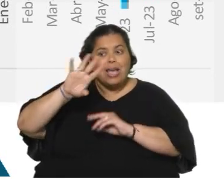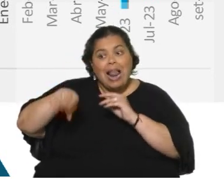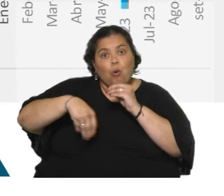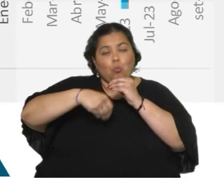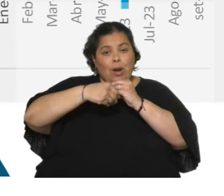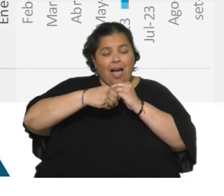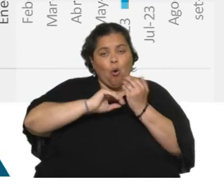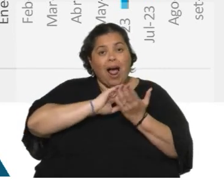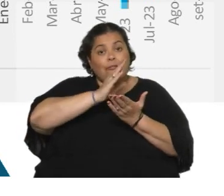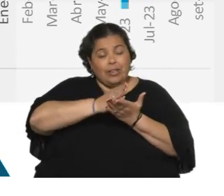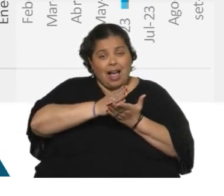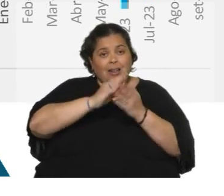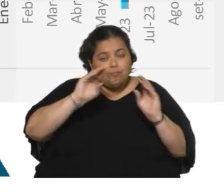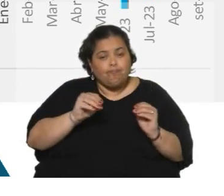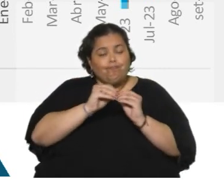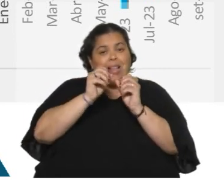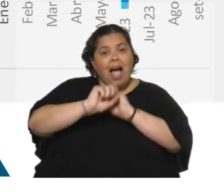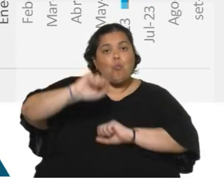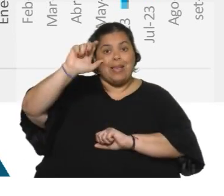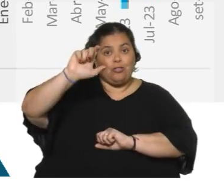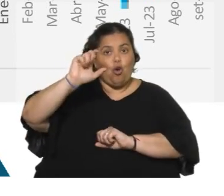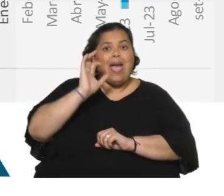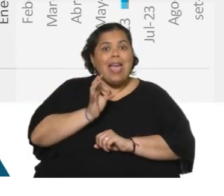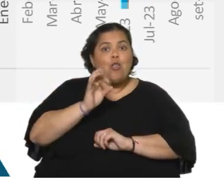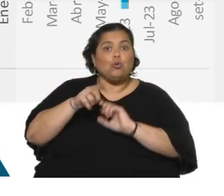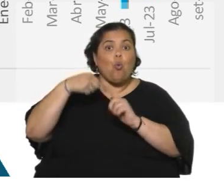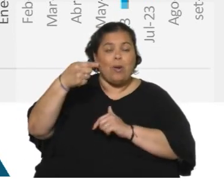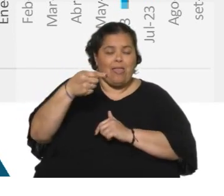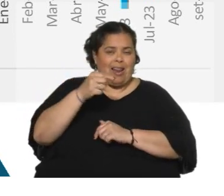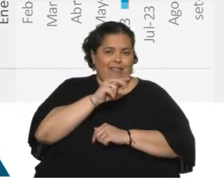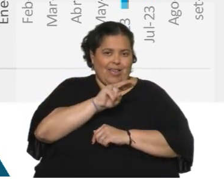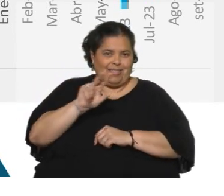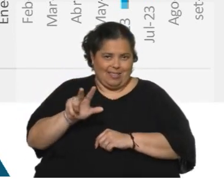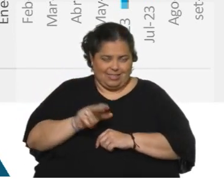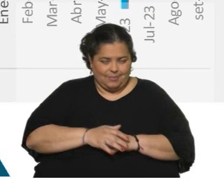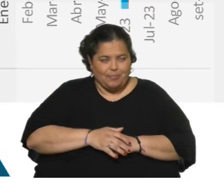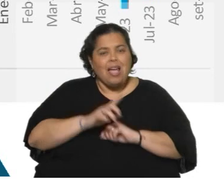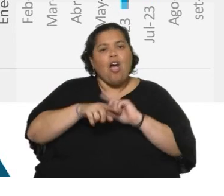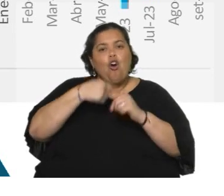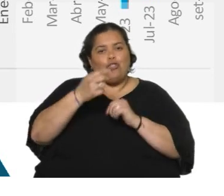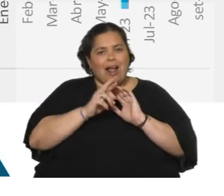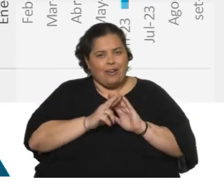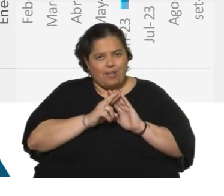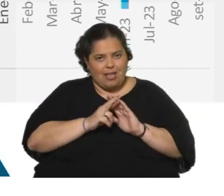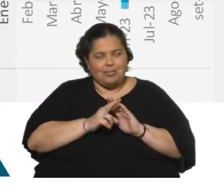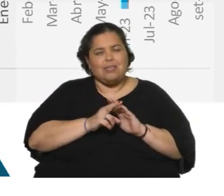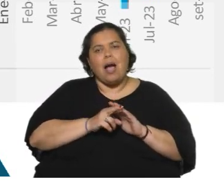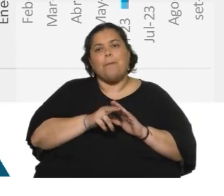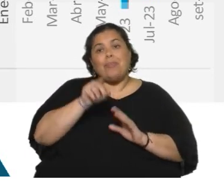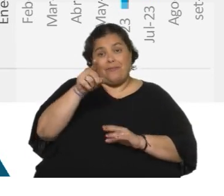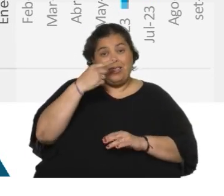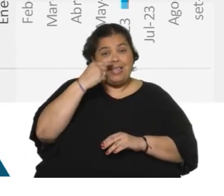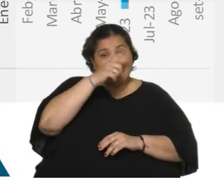va a terminar registrando un alza en octubre de 2023. Otra referencia en esta gráfica, fíjense en esos